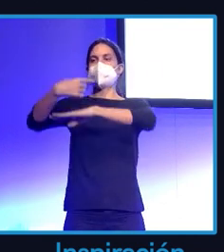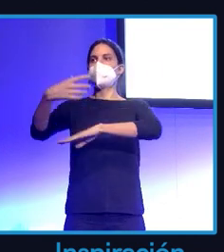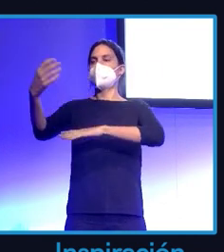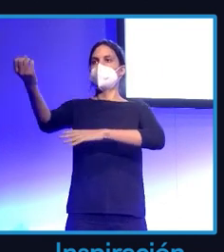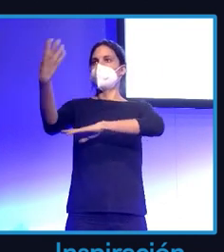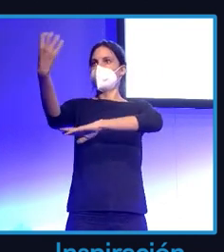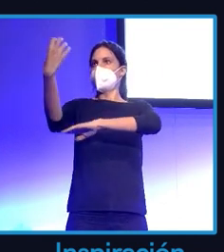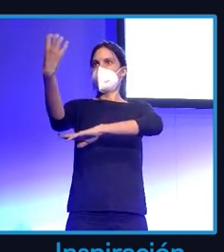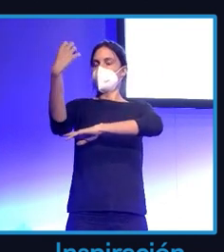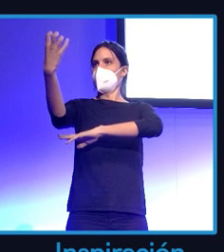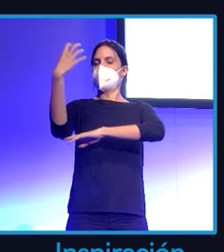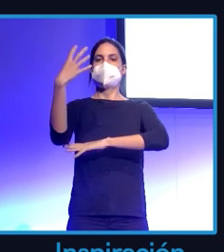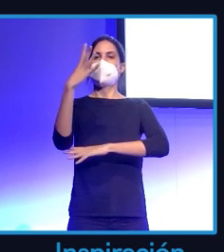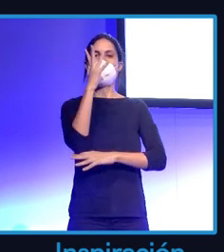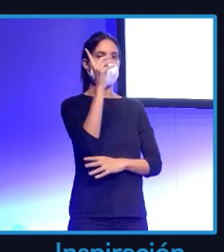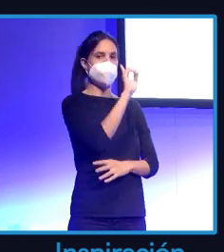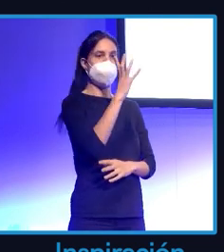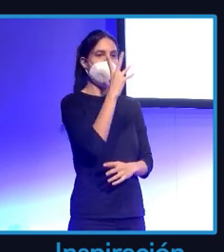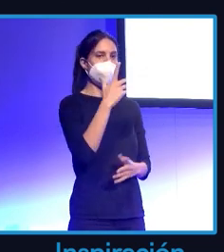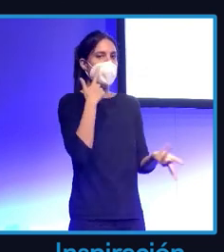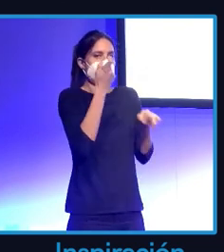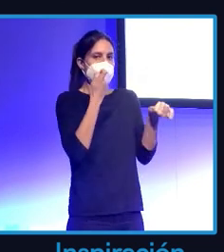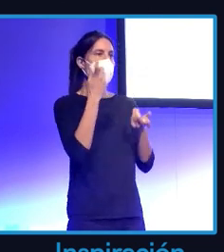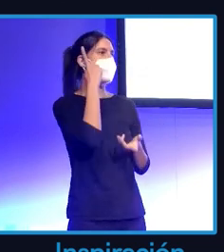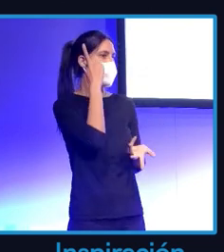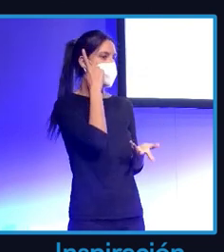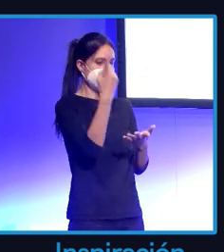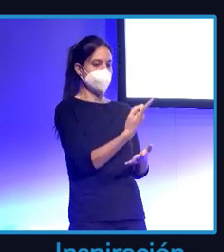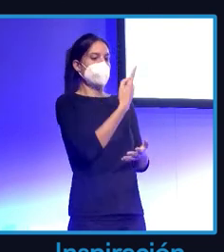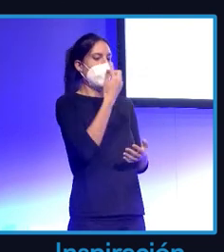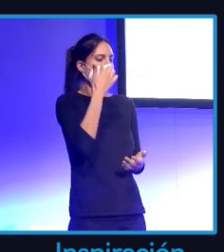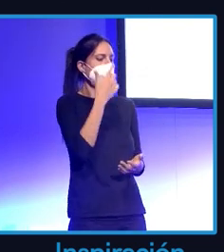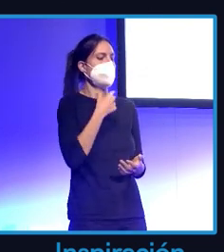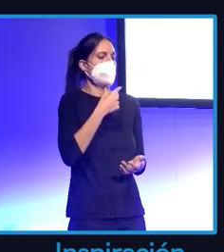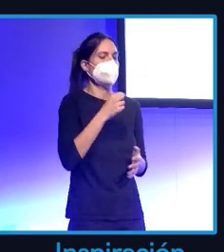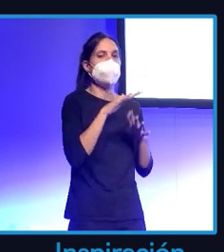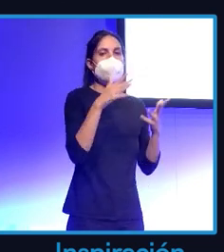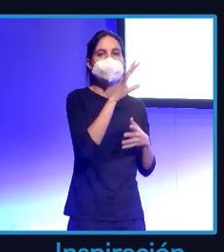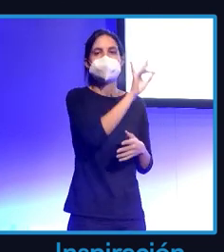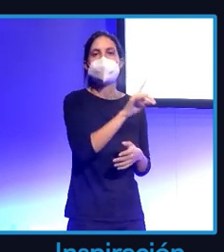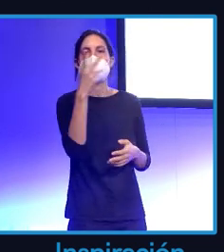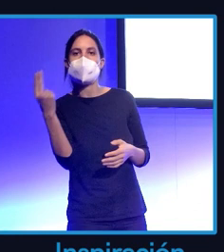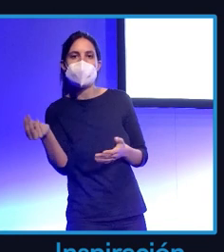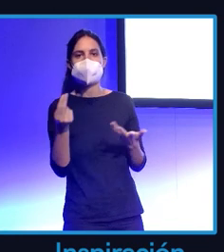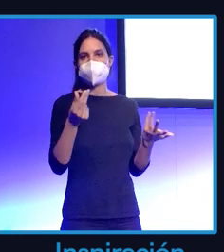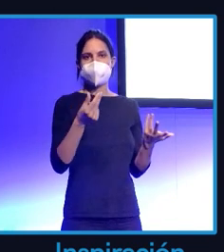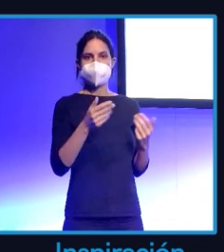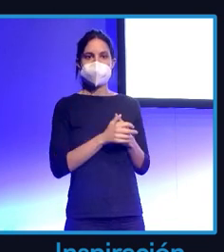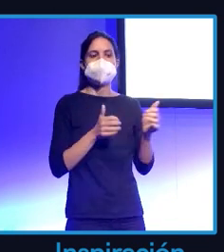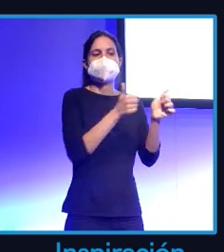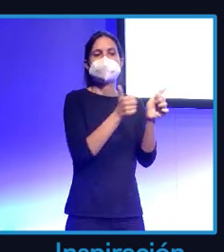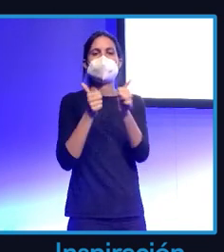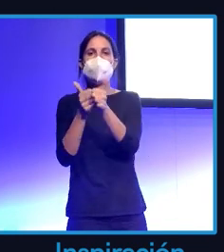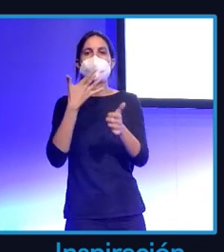móvil en tu mano y tienes la oportunidad de elegir quién te gusta, quién no, a quién seguir y quién no. Entonces,